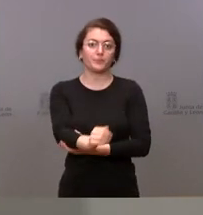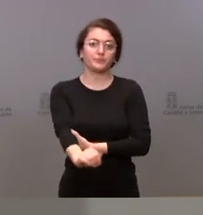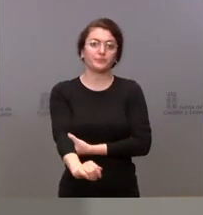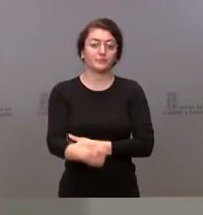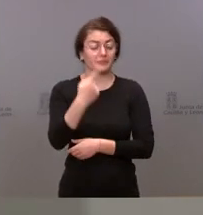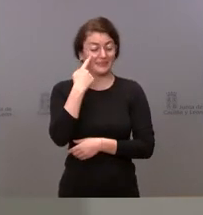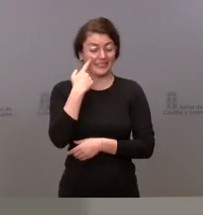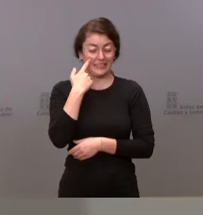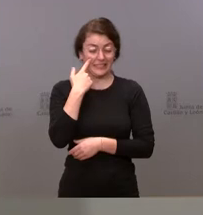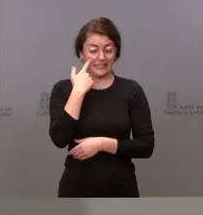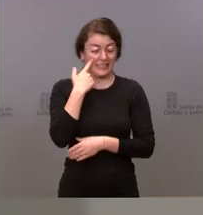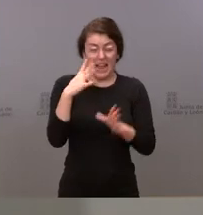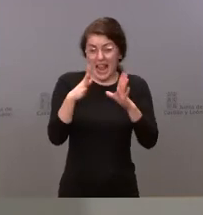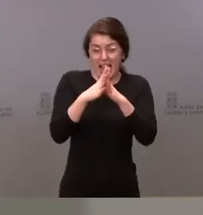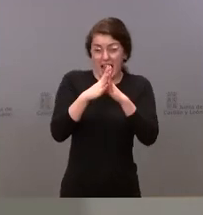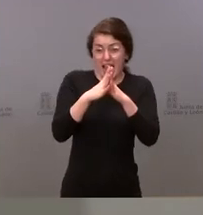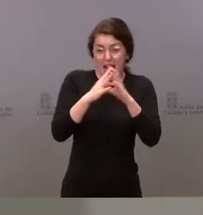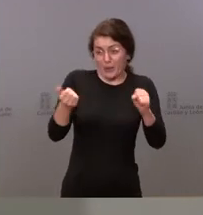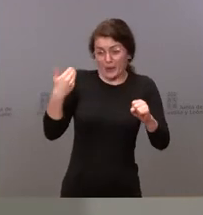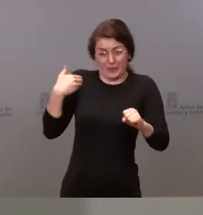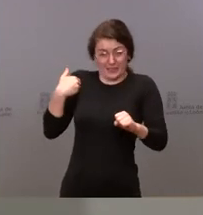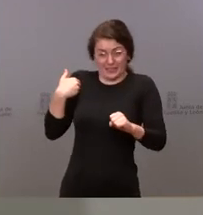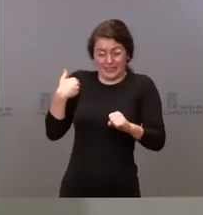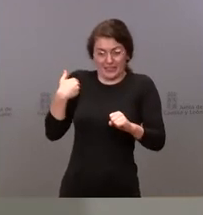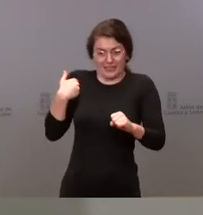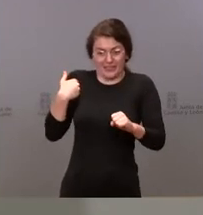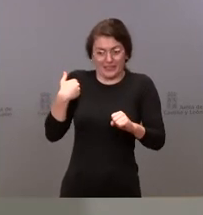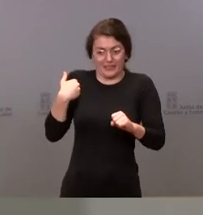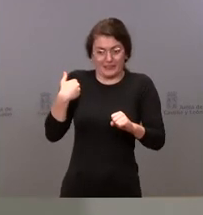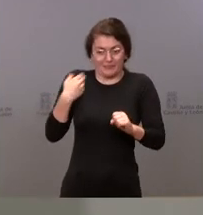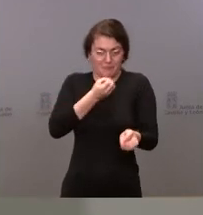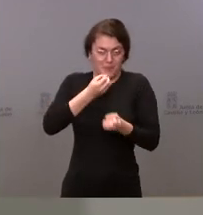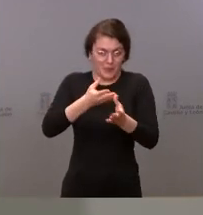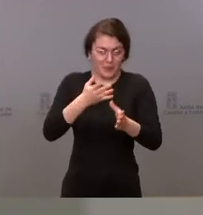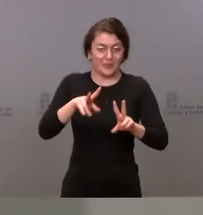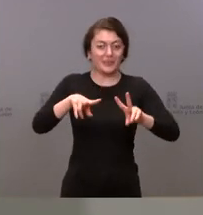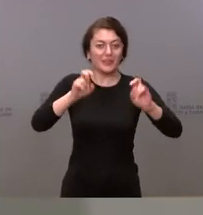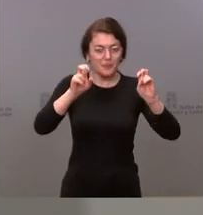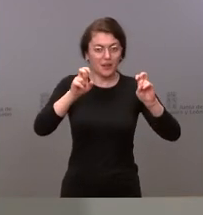acuerdo que no les he dado cuenta, que son los ceses en este